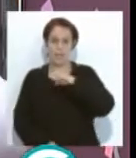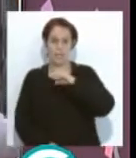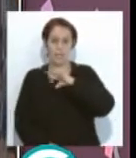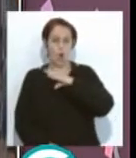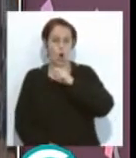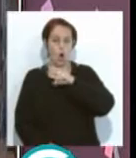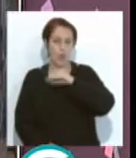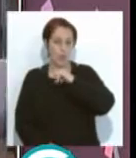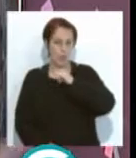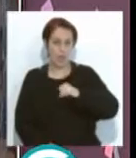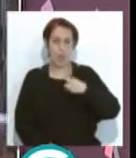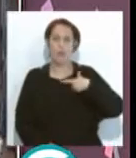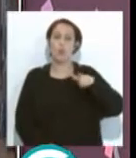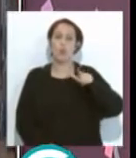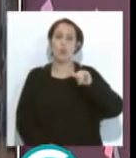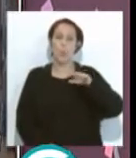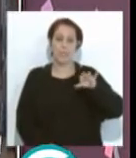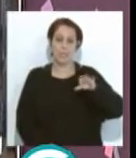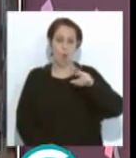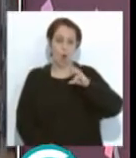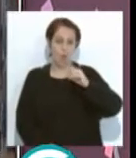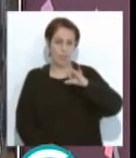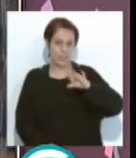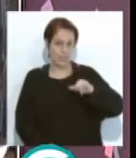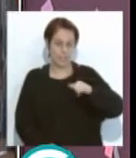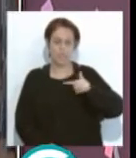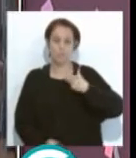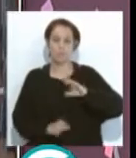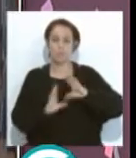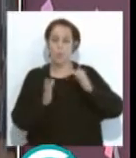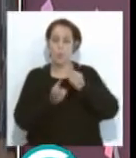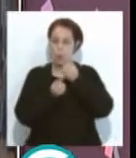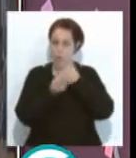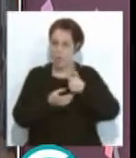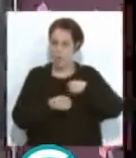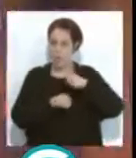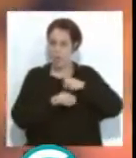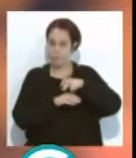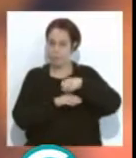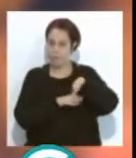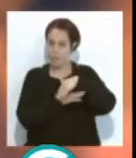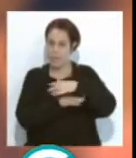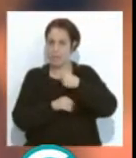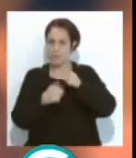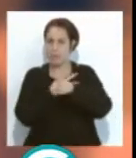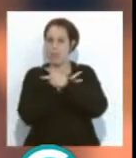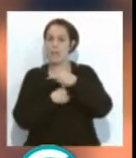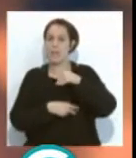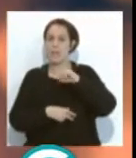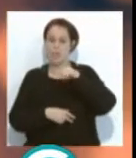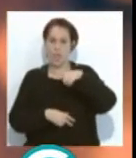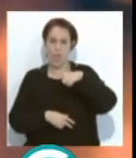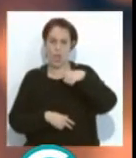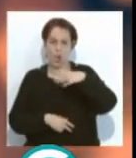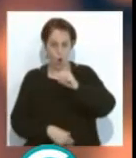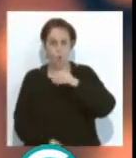periodistas del Grupo Información, del Pasacalles y también virtualmente o telemáticamente el compañero Diego Marchand de